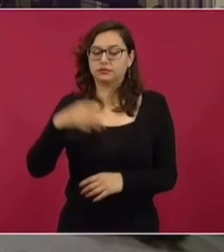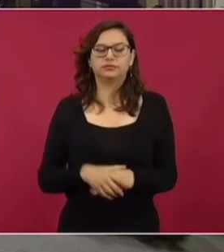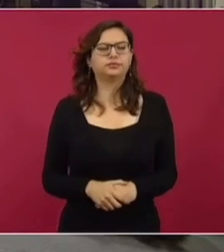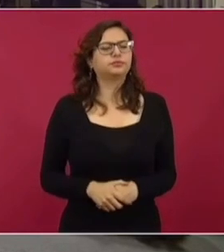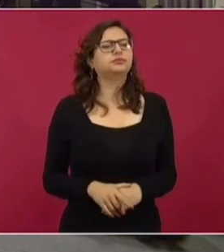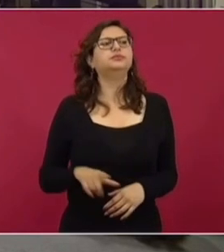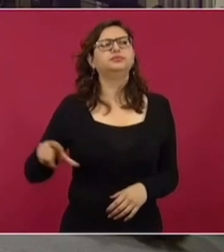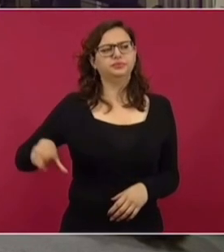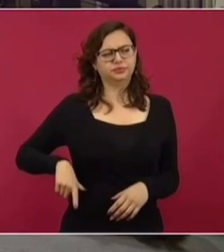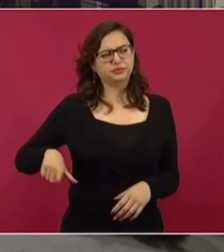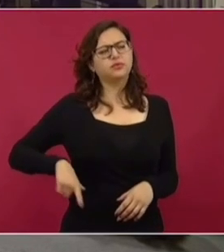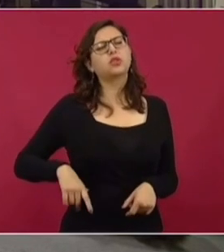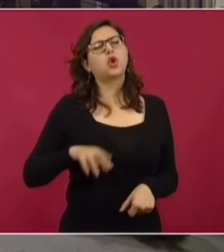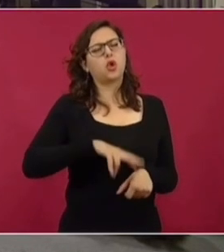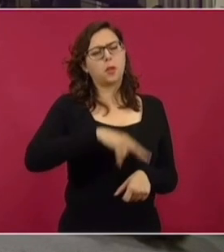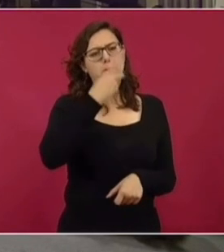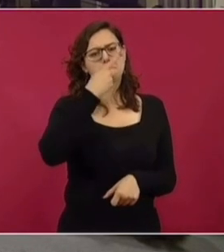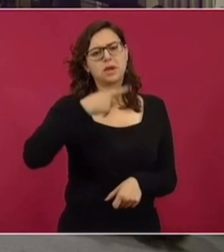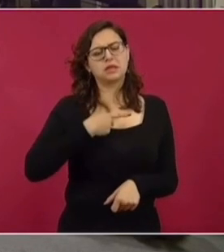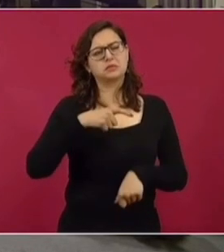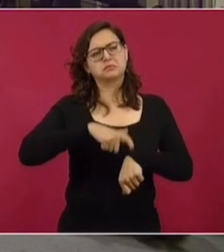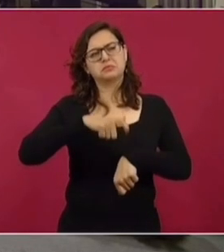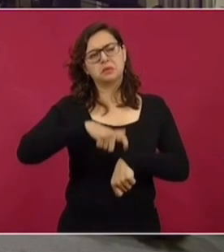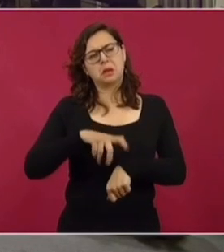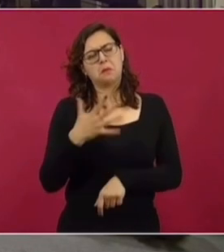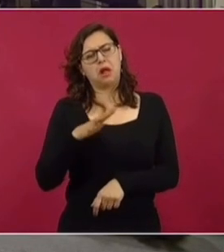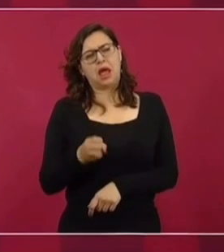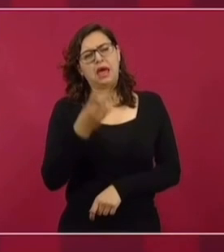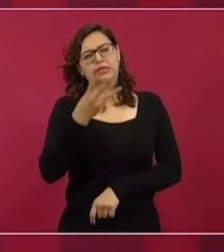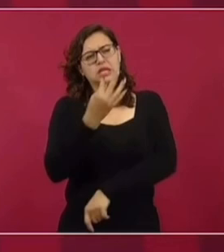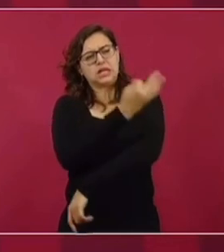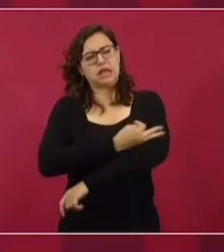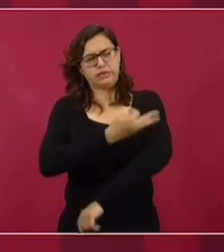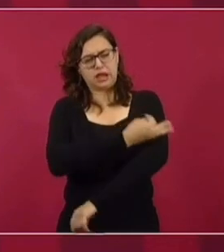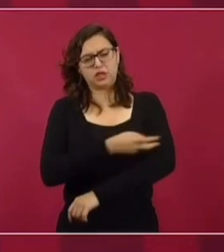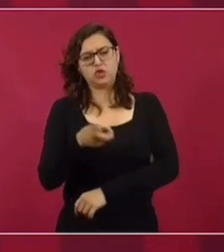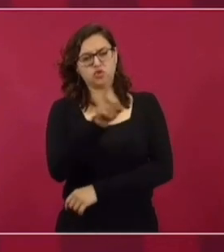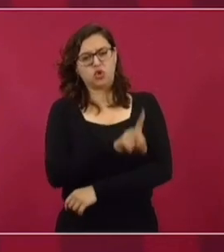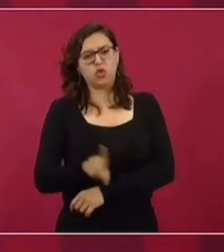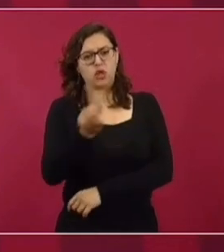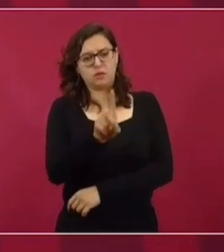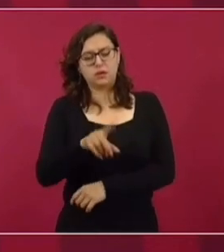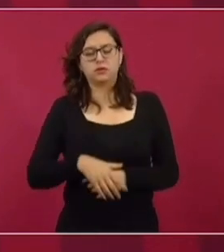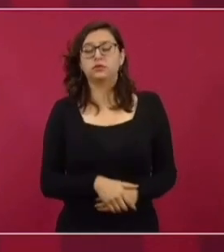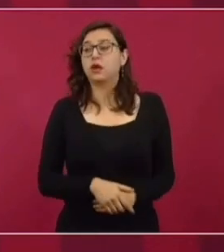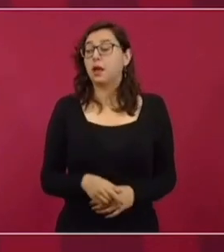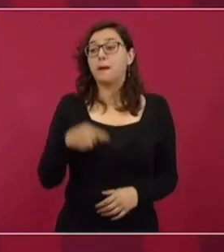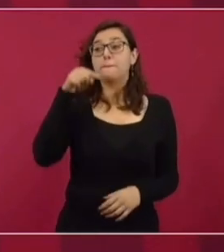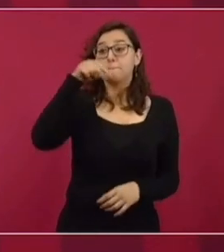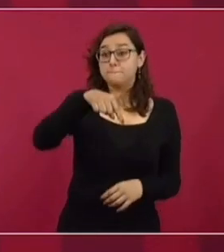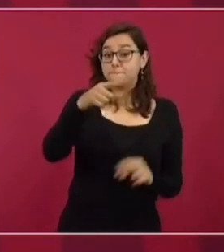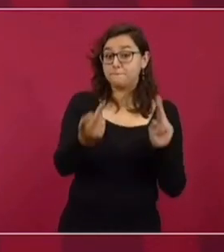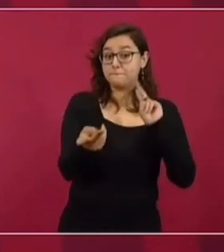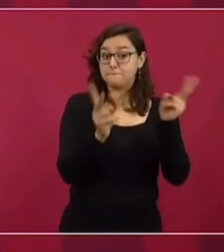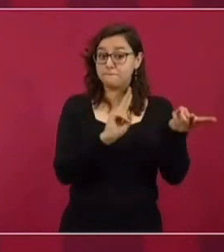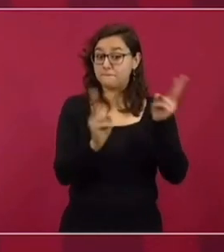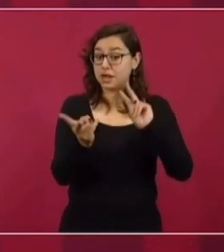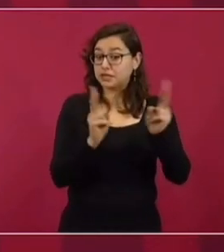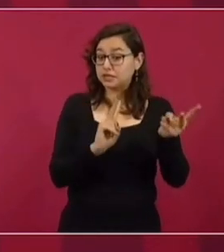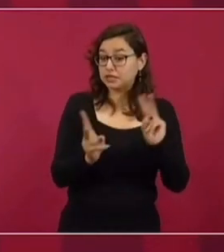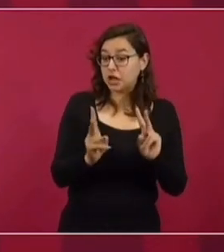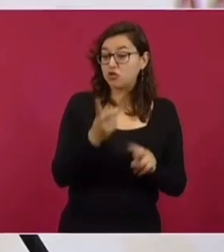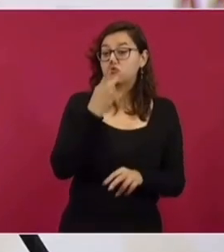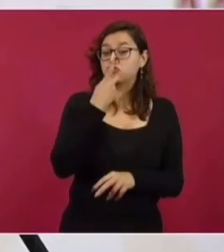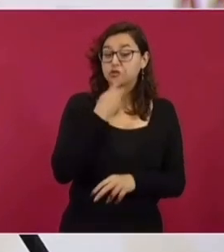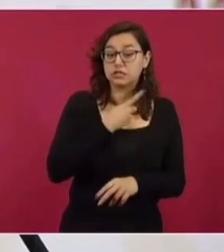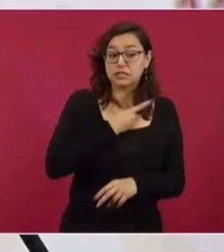alrededor de las tres de la tarde del domingo. Según los testimonios, Alejandro N. llega alrededor de